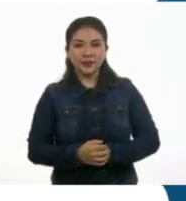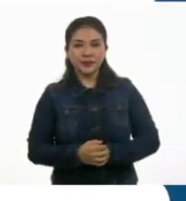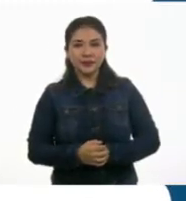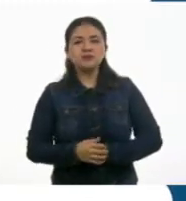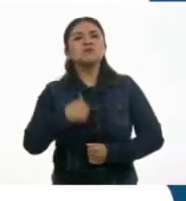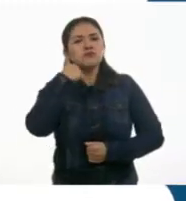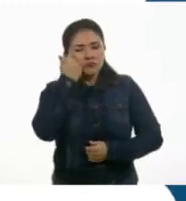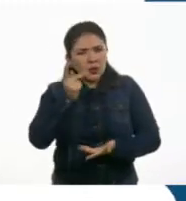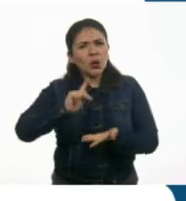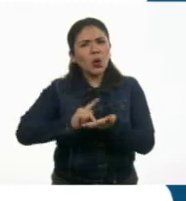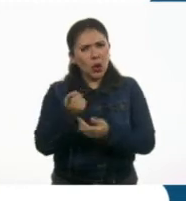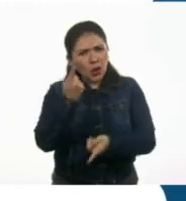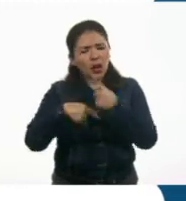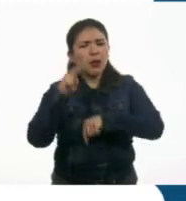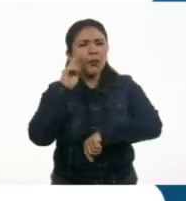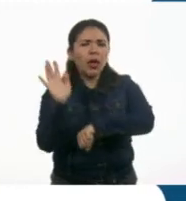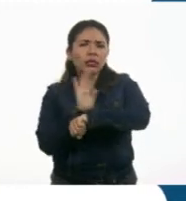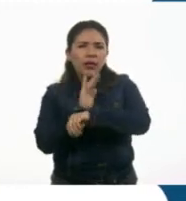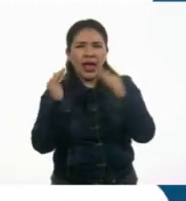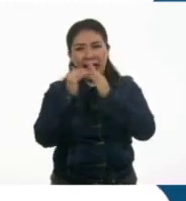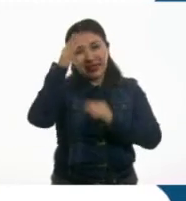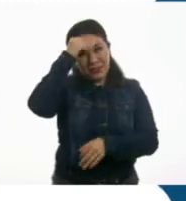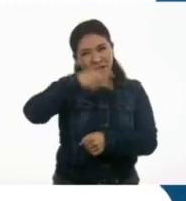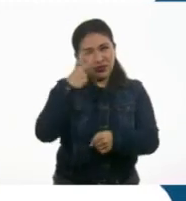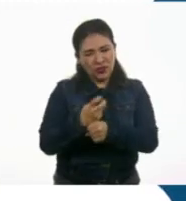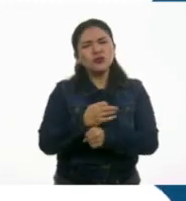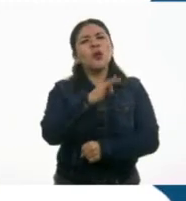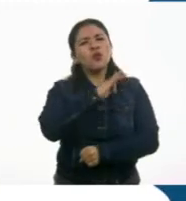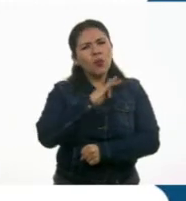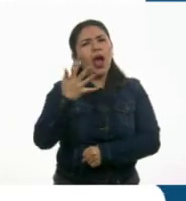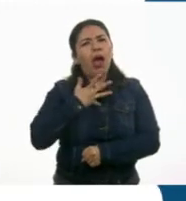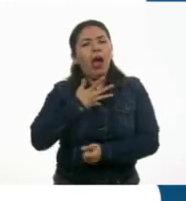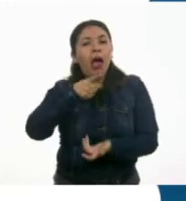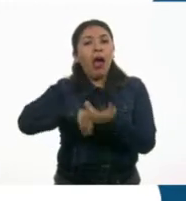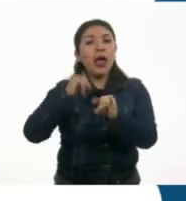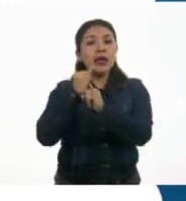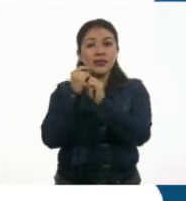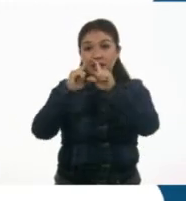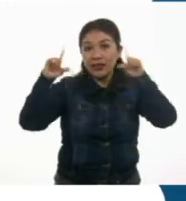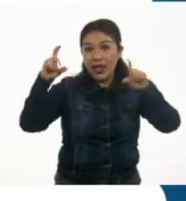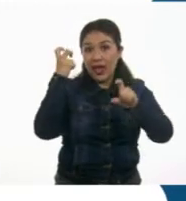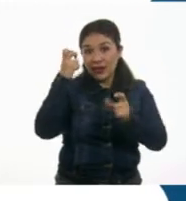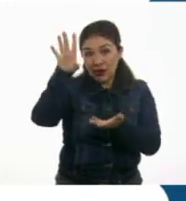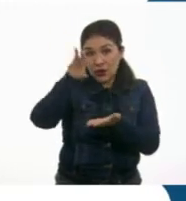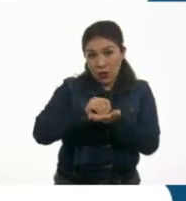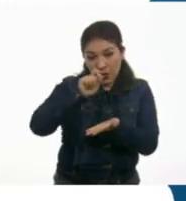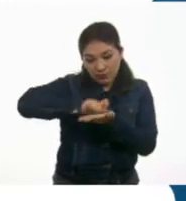Si quieres volver a ver el programa de Aprende en Casa, lo puedes encontrar en la siguiente liga.